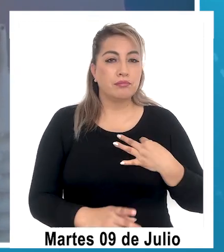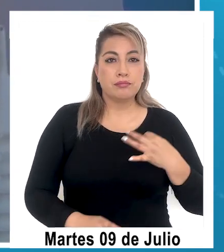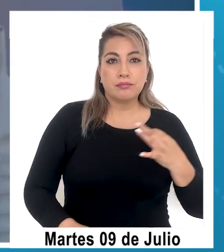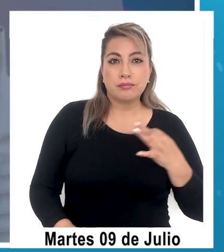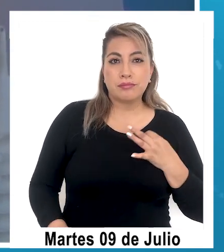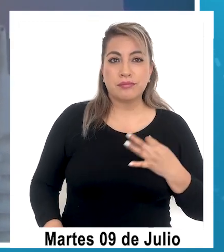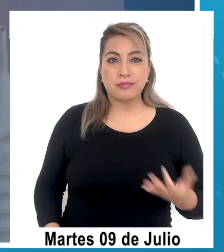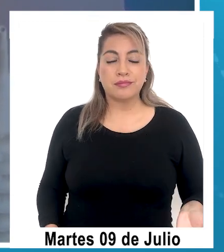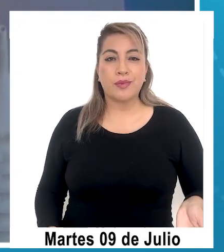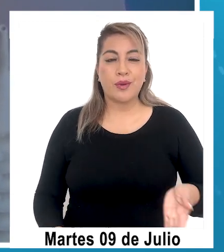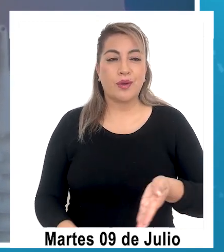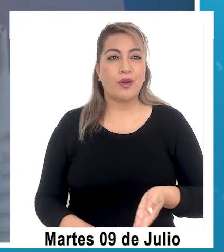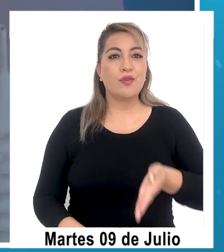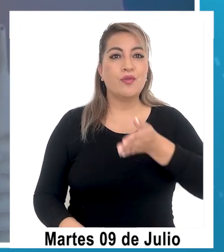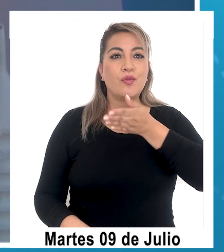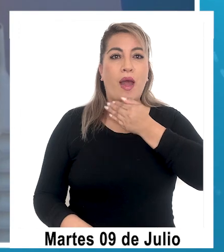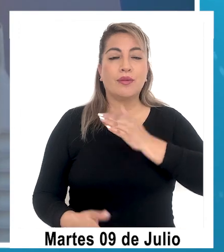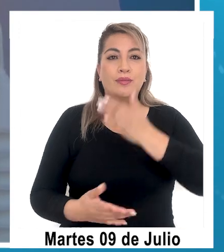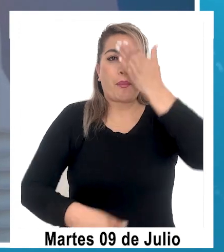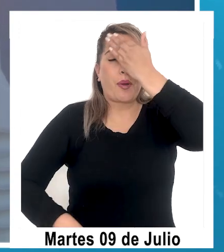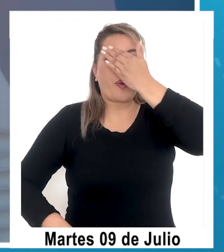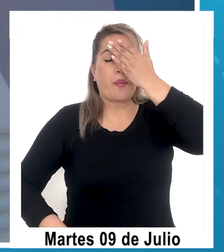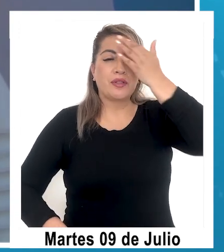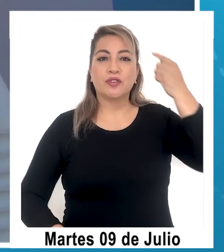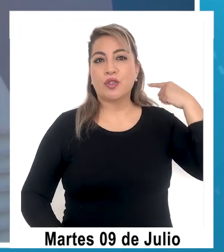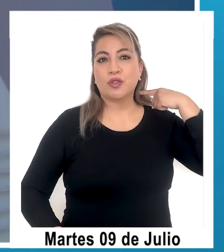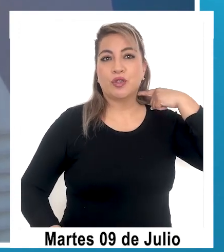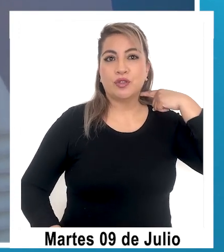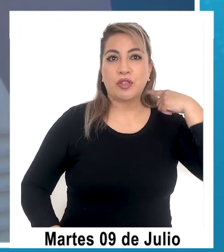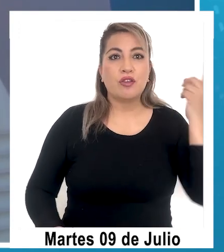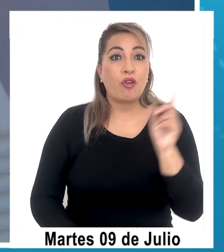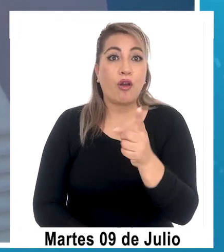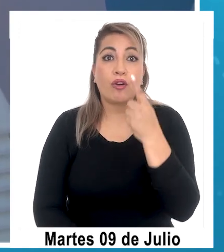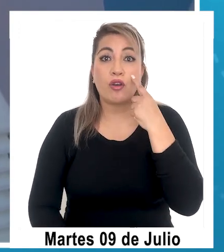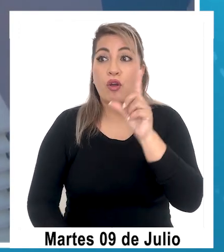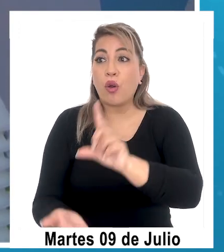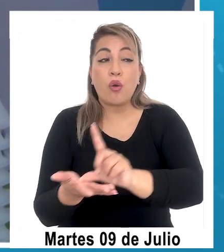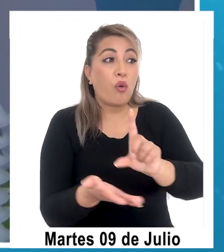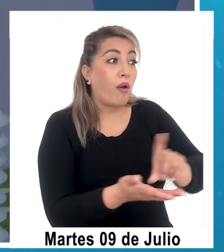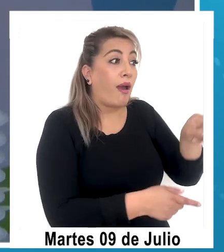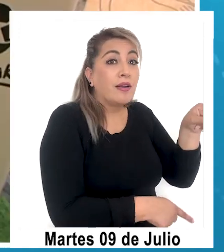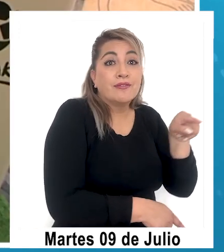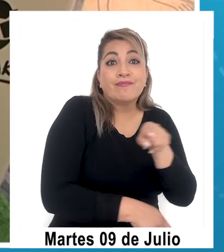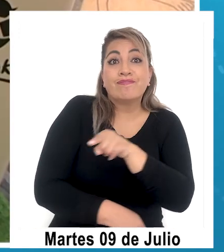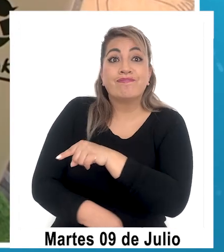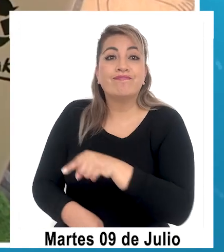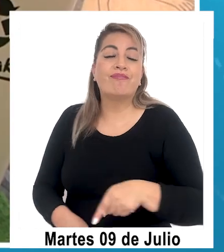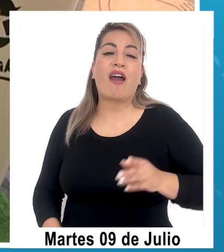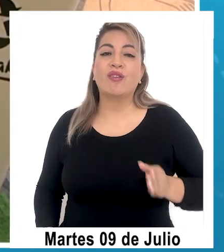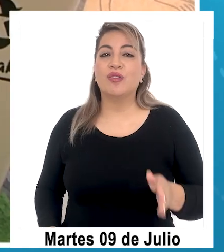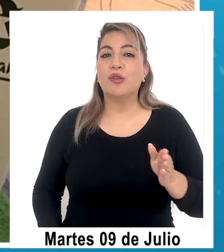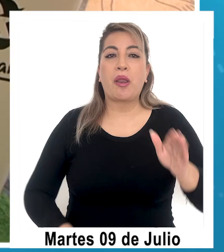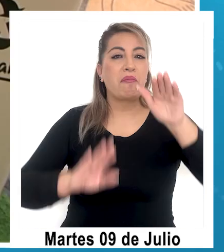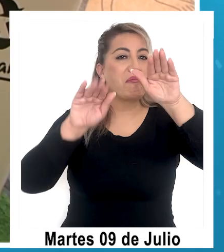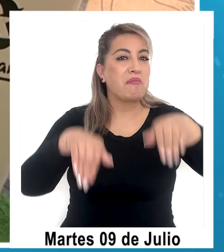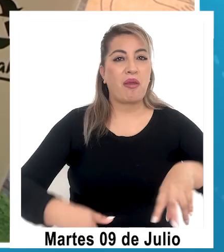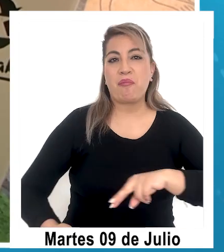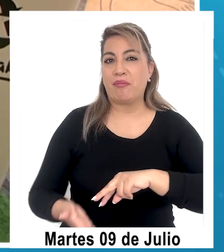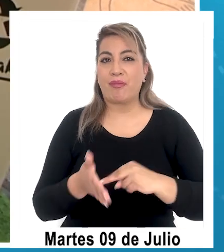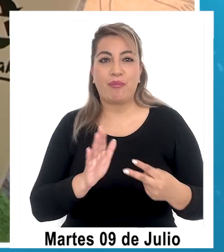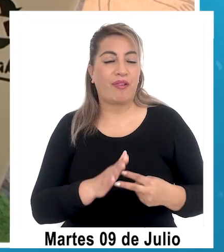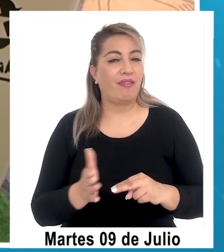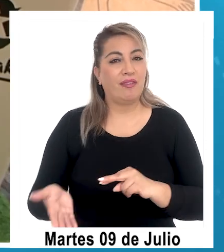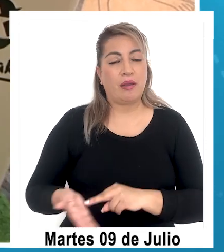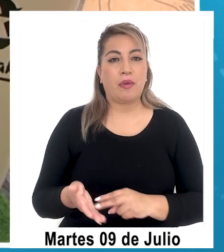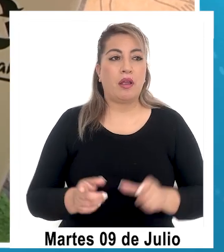no tengamos vistas, digamos, o no conozcamos centros de acopio, igualmente vamos a seguir teniendo sistemáticamente este problema.